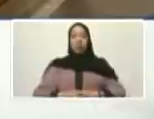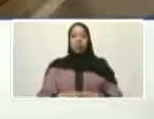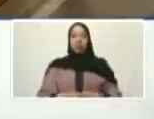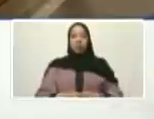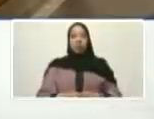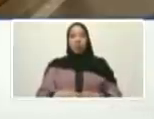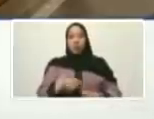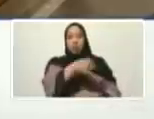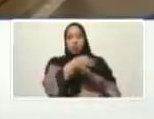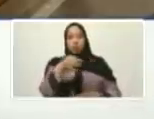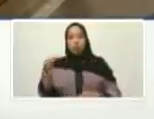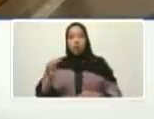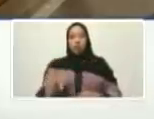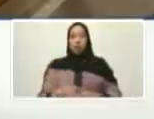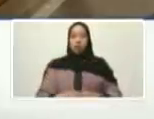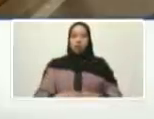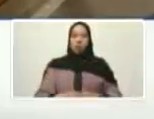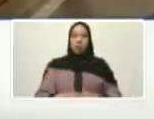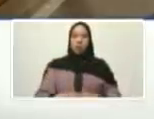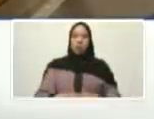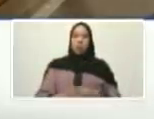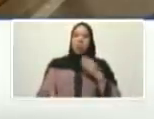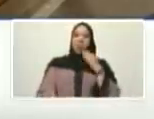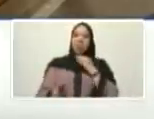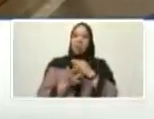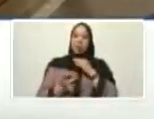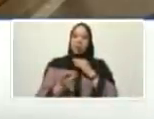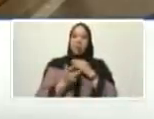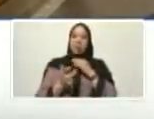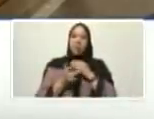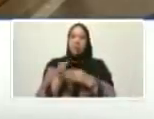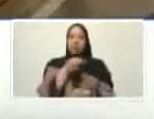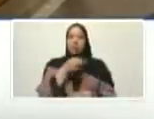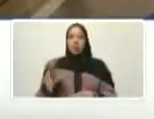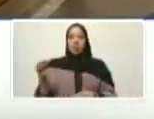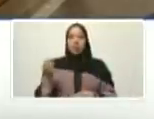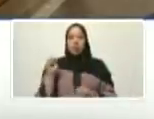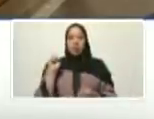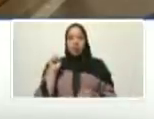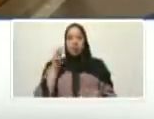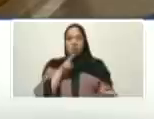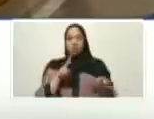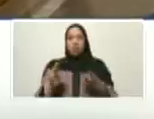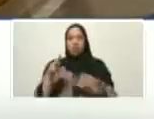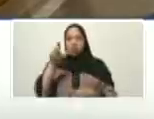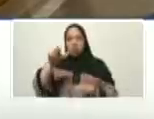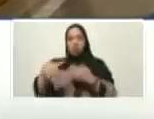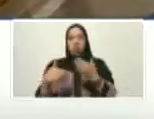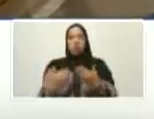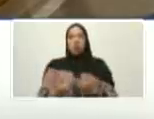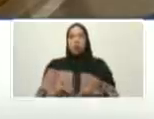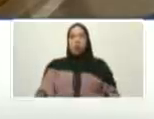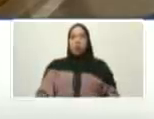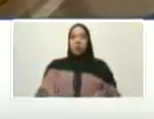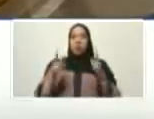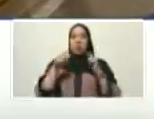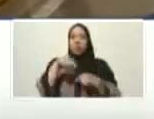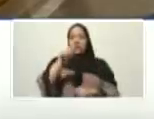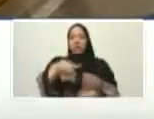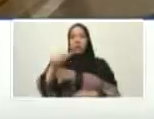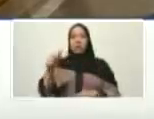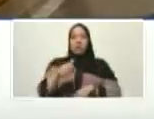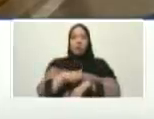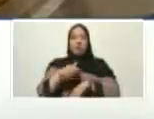correctos técnicamente correctos viables y además nos ha permitido en